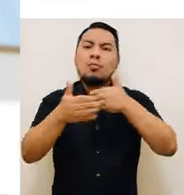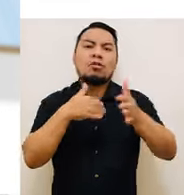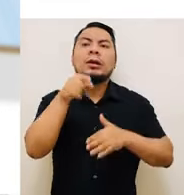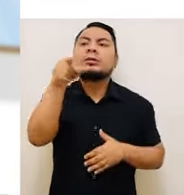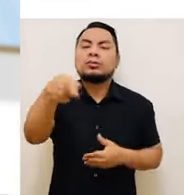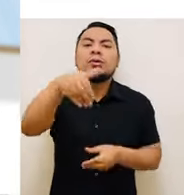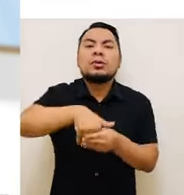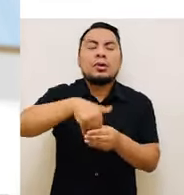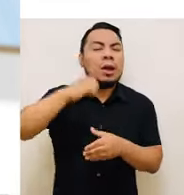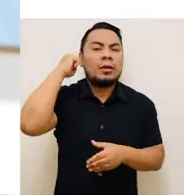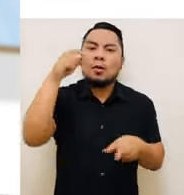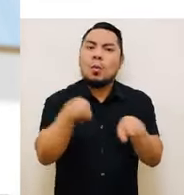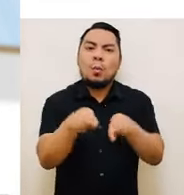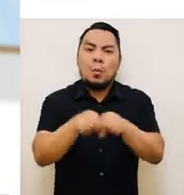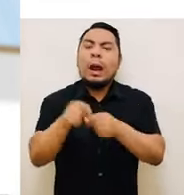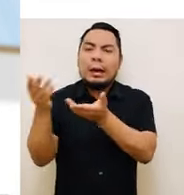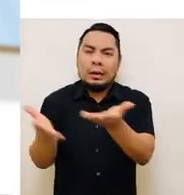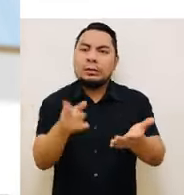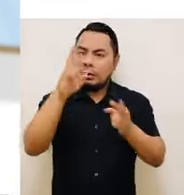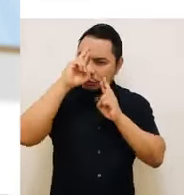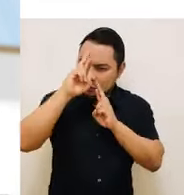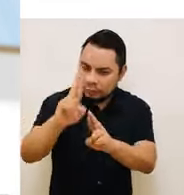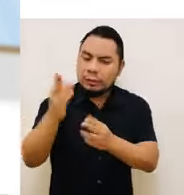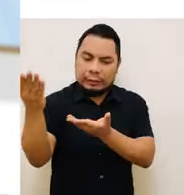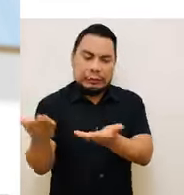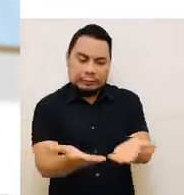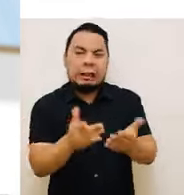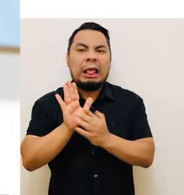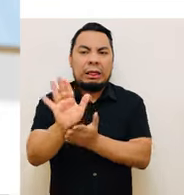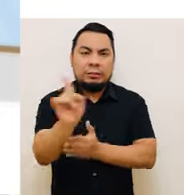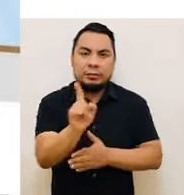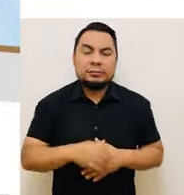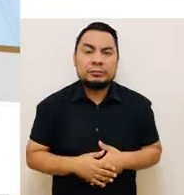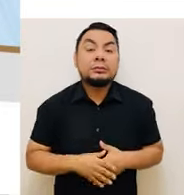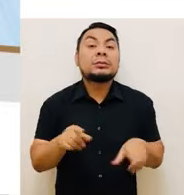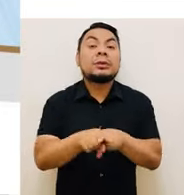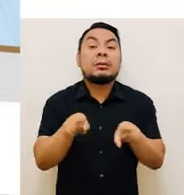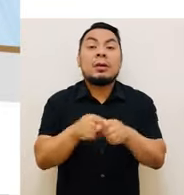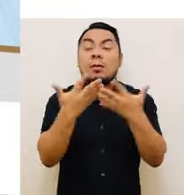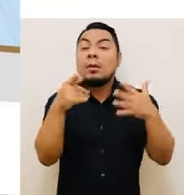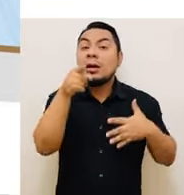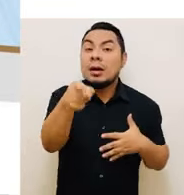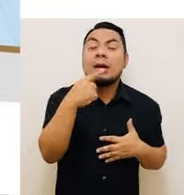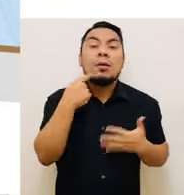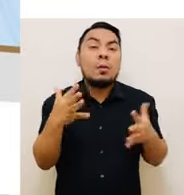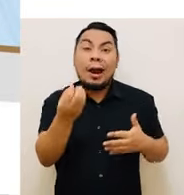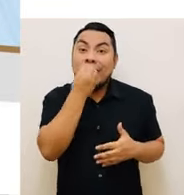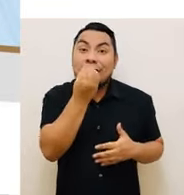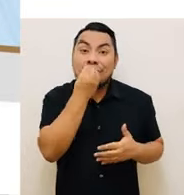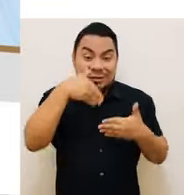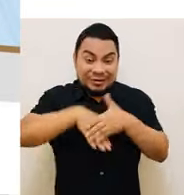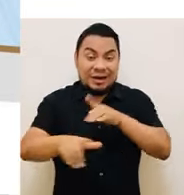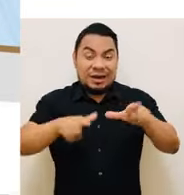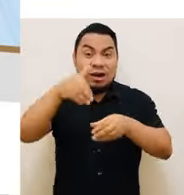para que ejerza su derecho al voto y se la trate con respeto y sin discriminación. En caso de que desees consumir alimentos